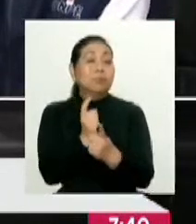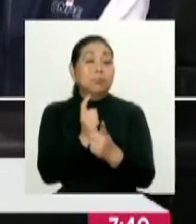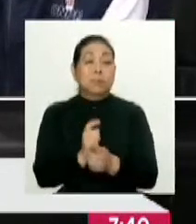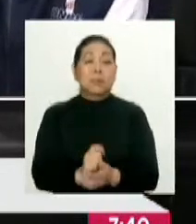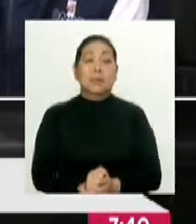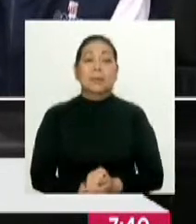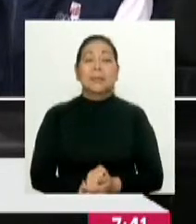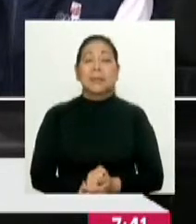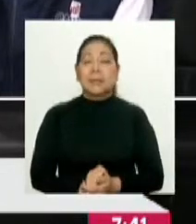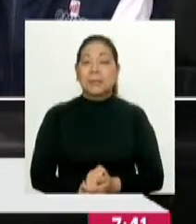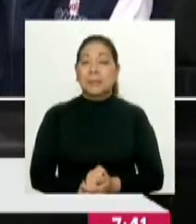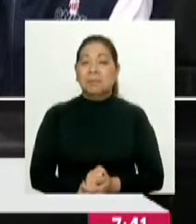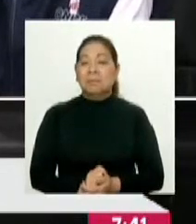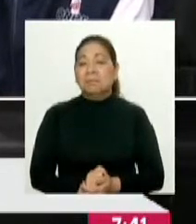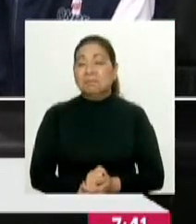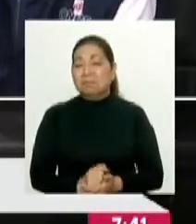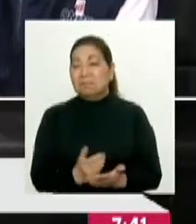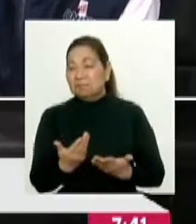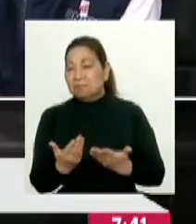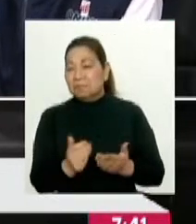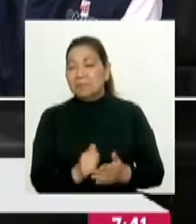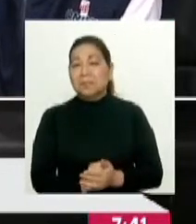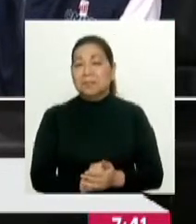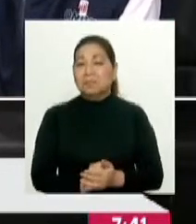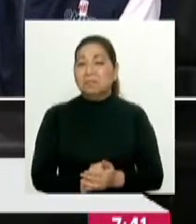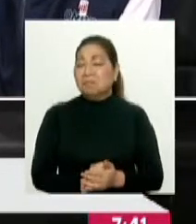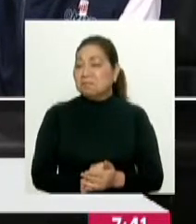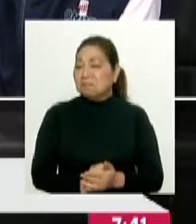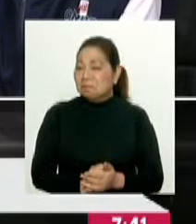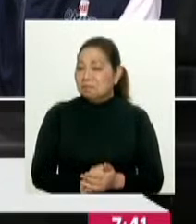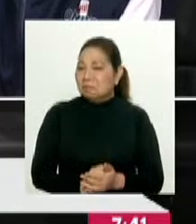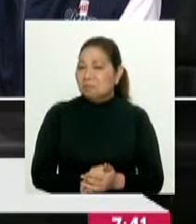que ser algún, tiene que haber una